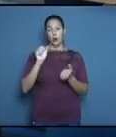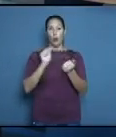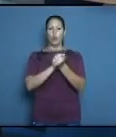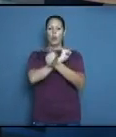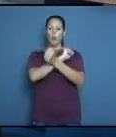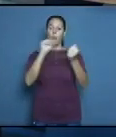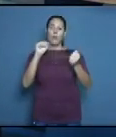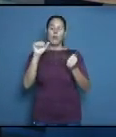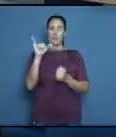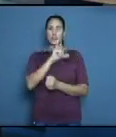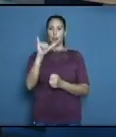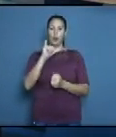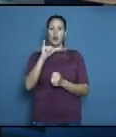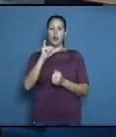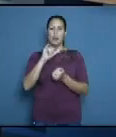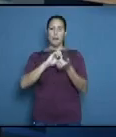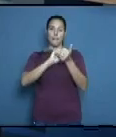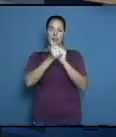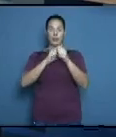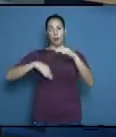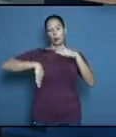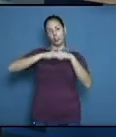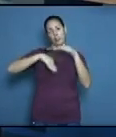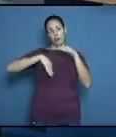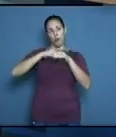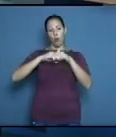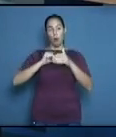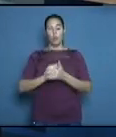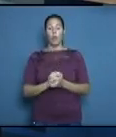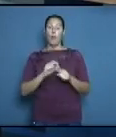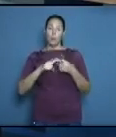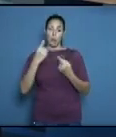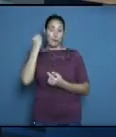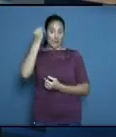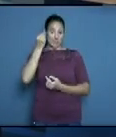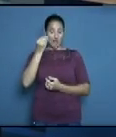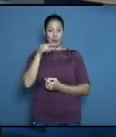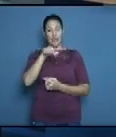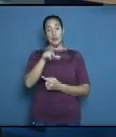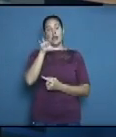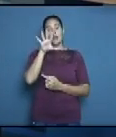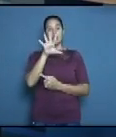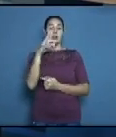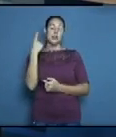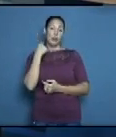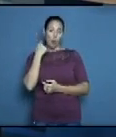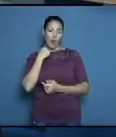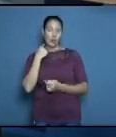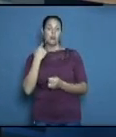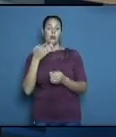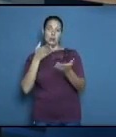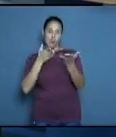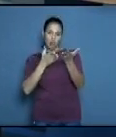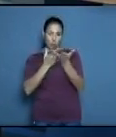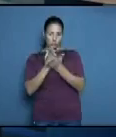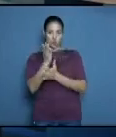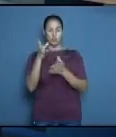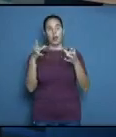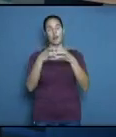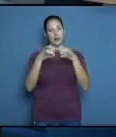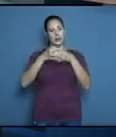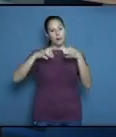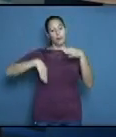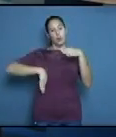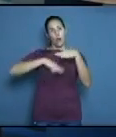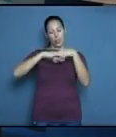que se había anunciado de que Messi renovaría por 5 años para terminar su carrera con el Barcelona reduciendo a la mitad